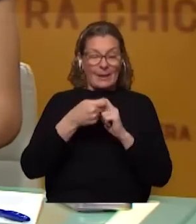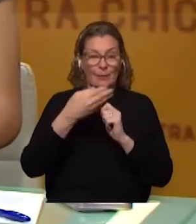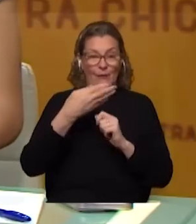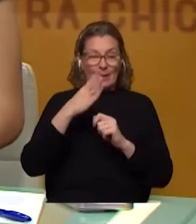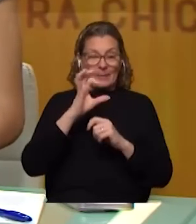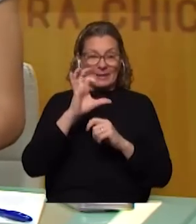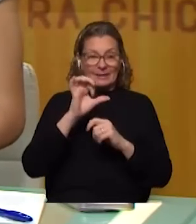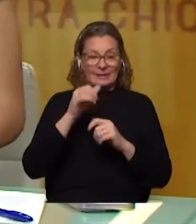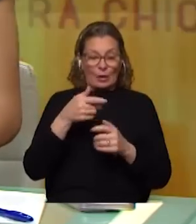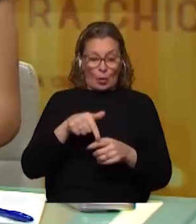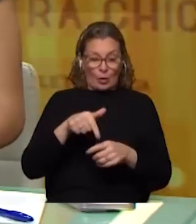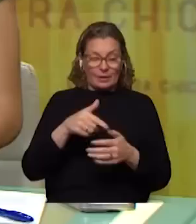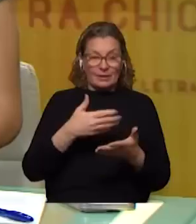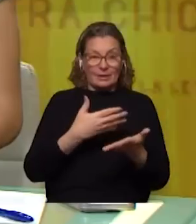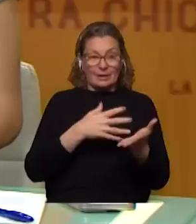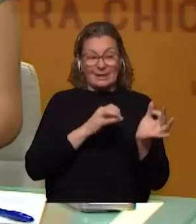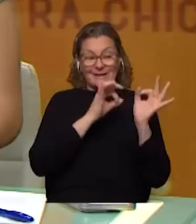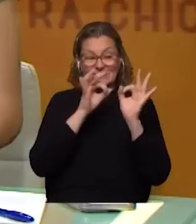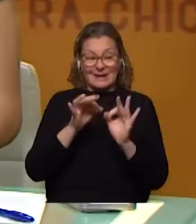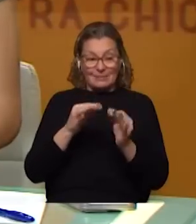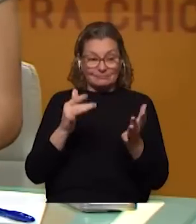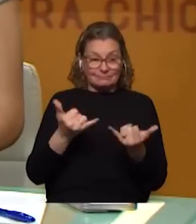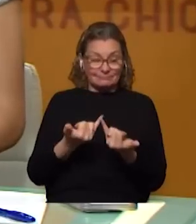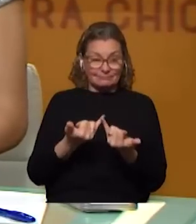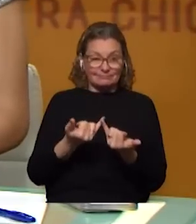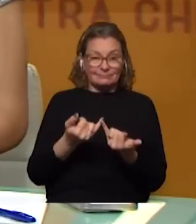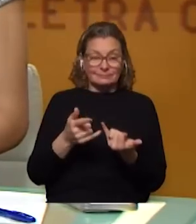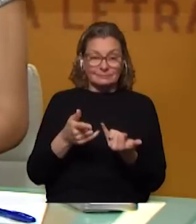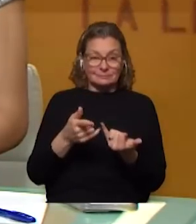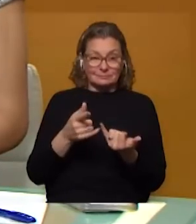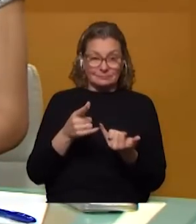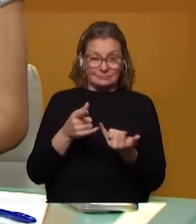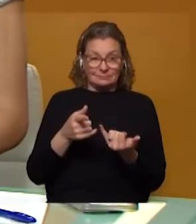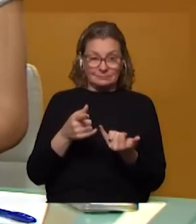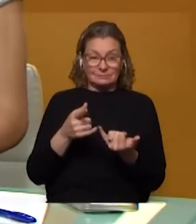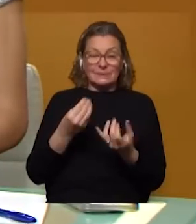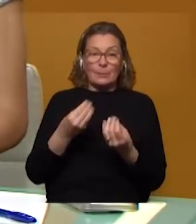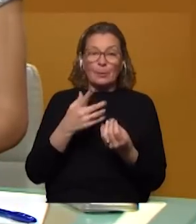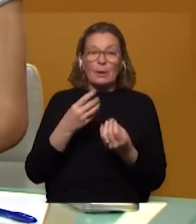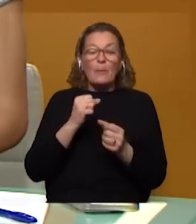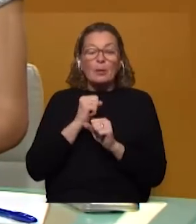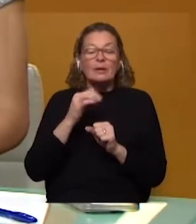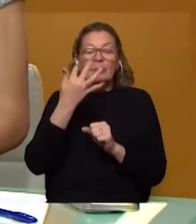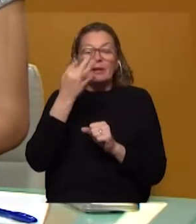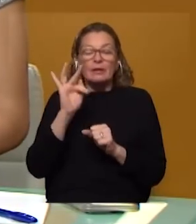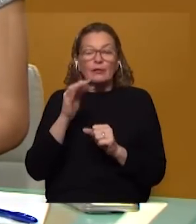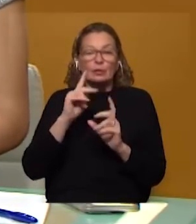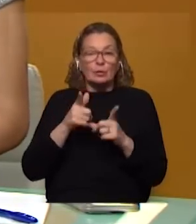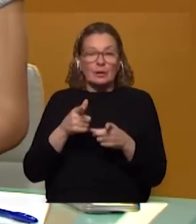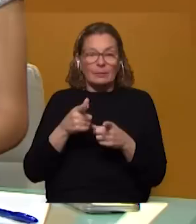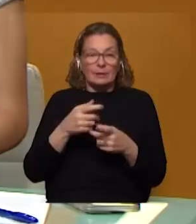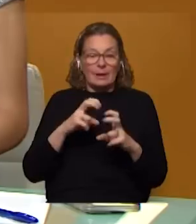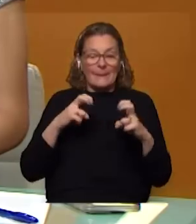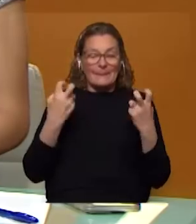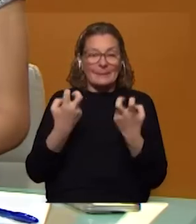trae en el presente que ya viene trayendo que aguas trae este río y que puede pasar en el futuro la mesa